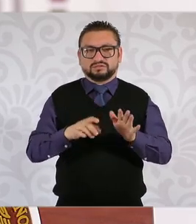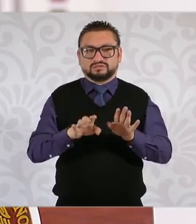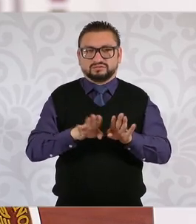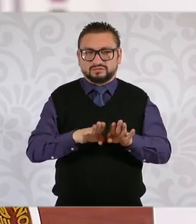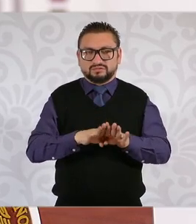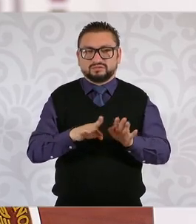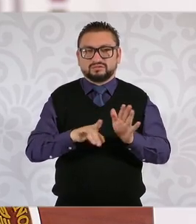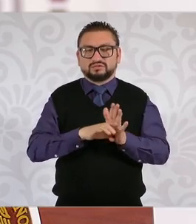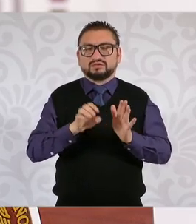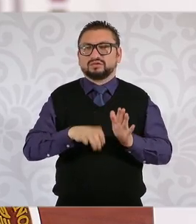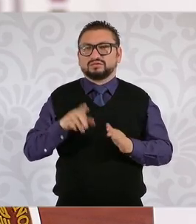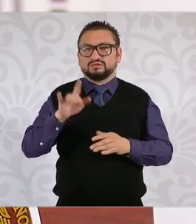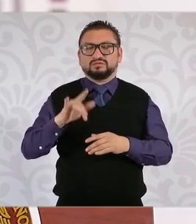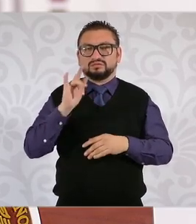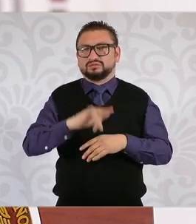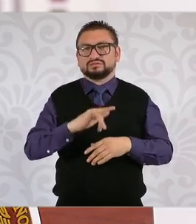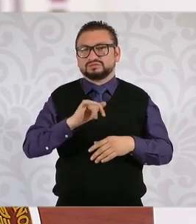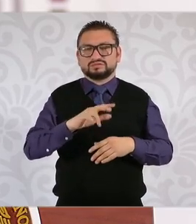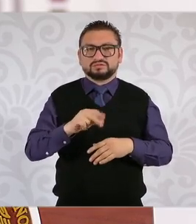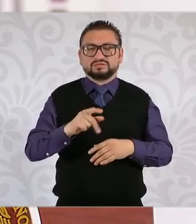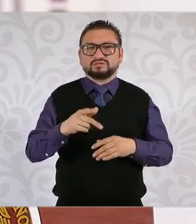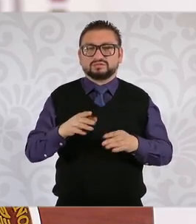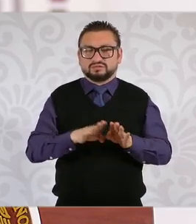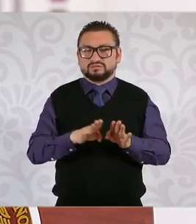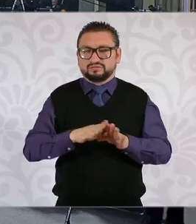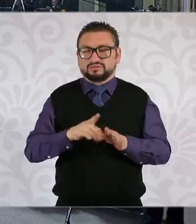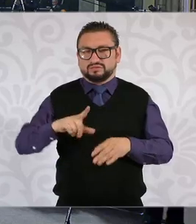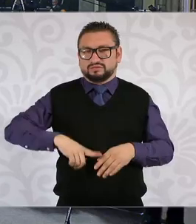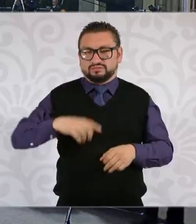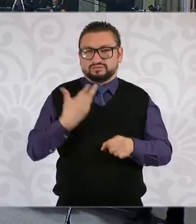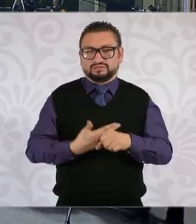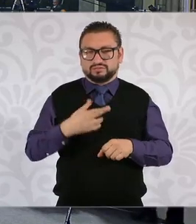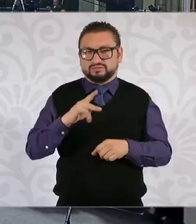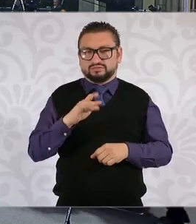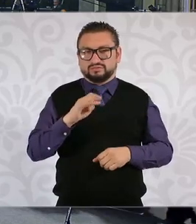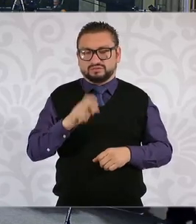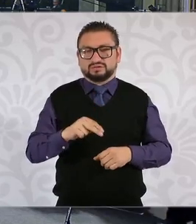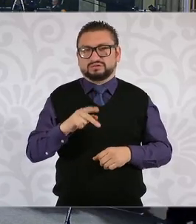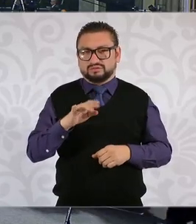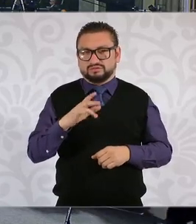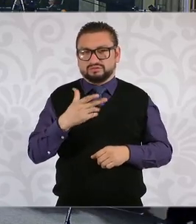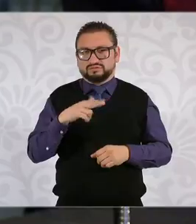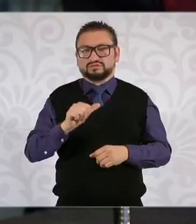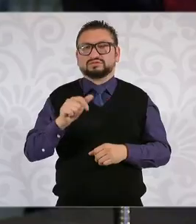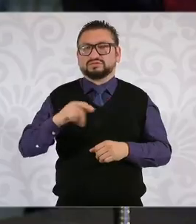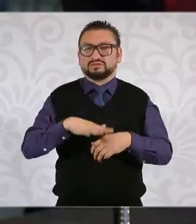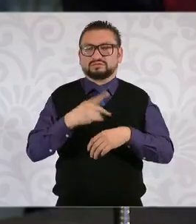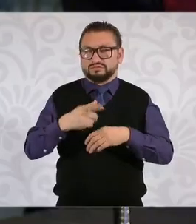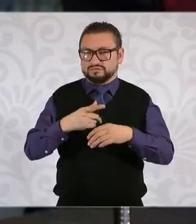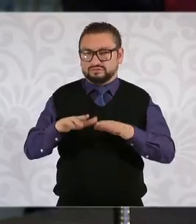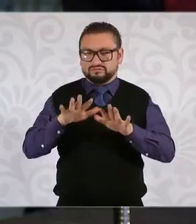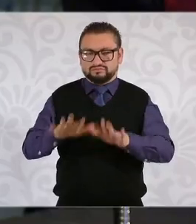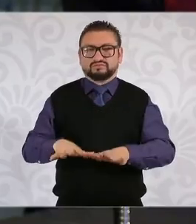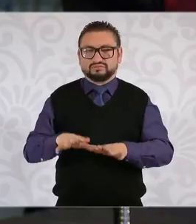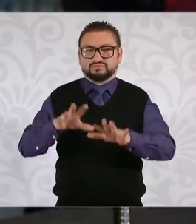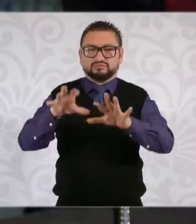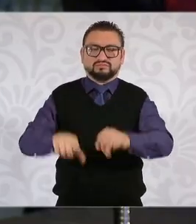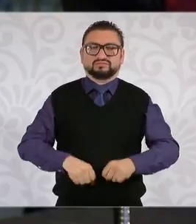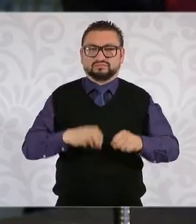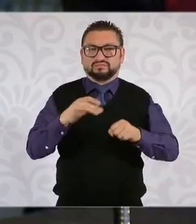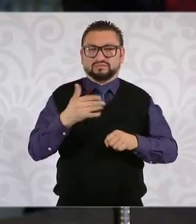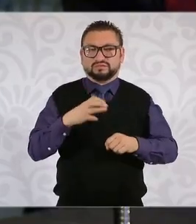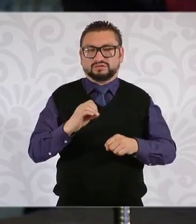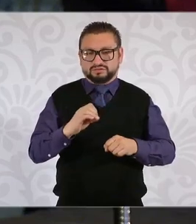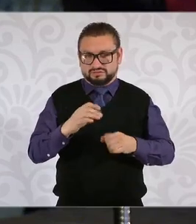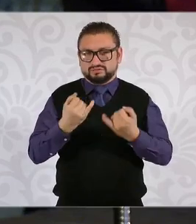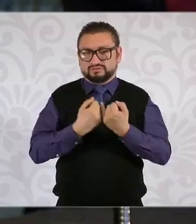si se dio o no con esta salida del gobernador Rubén Rocha el día en que se detuvo al mayo y que se llevó a él y a uno